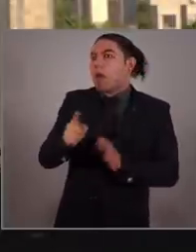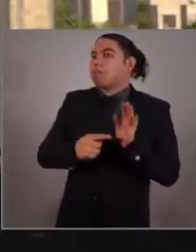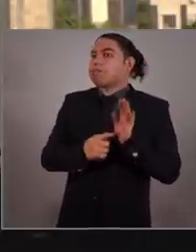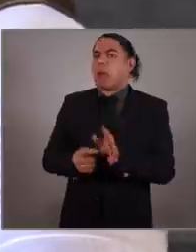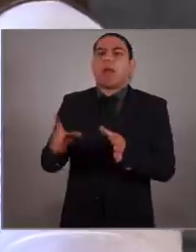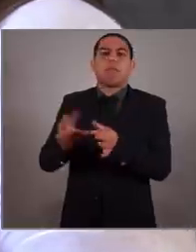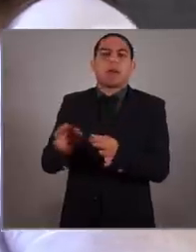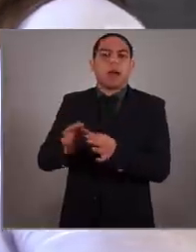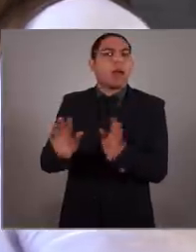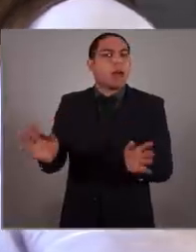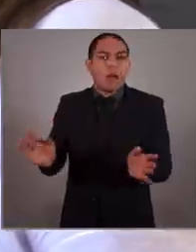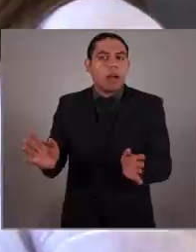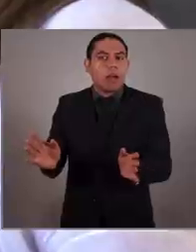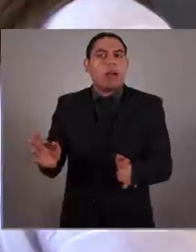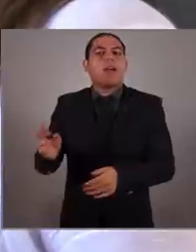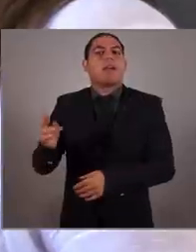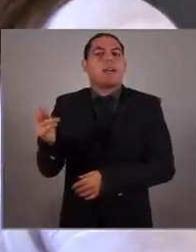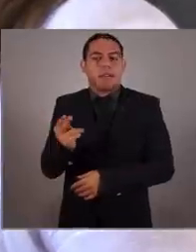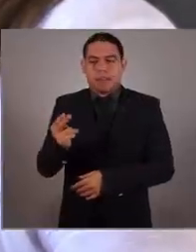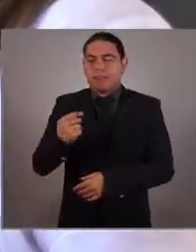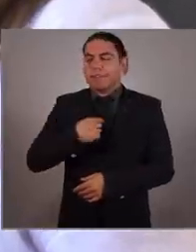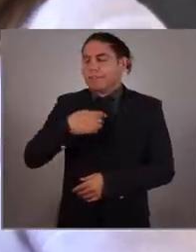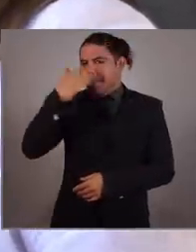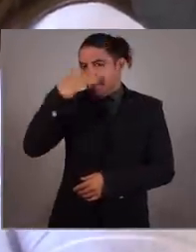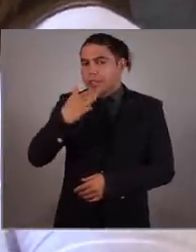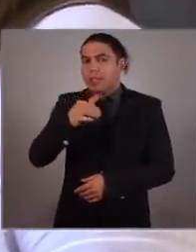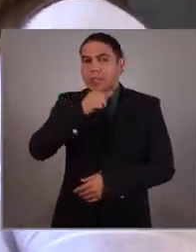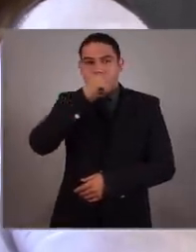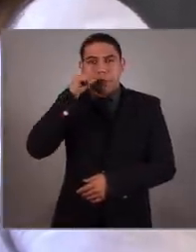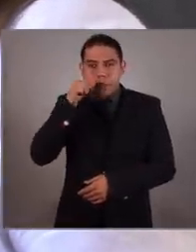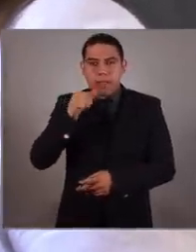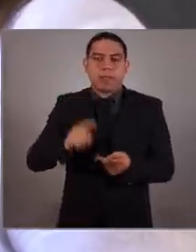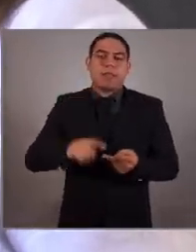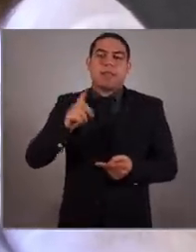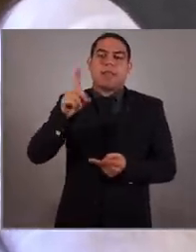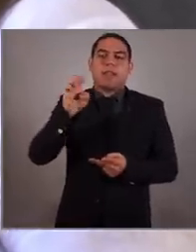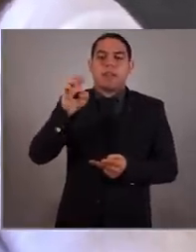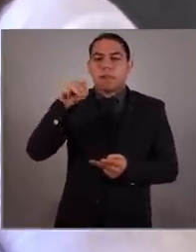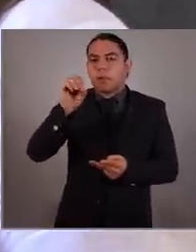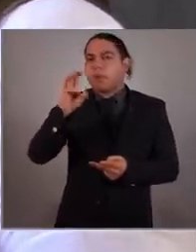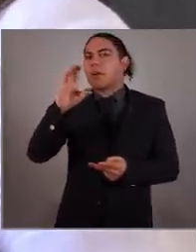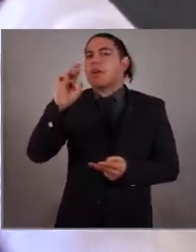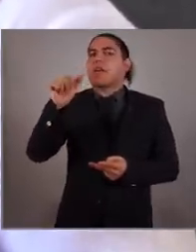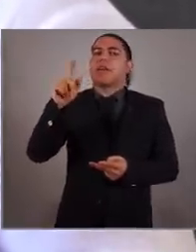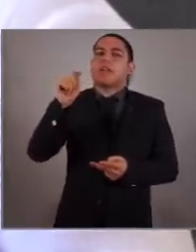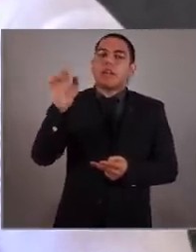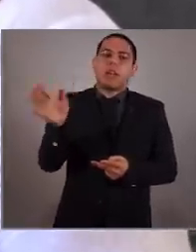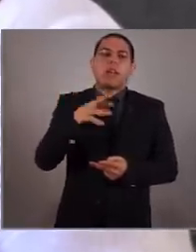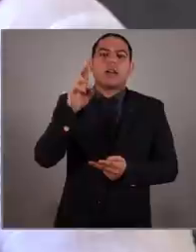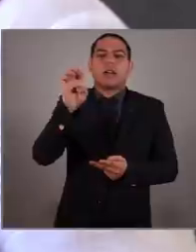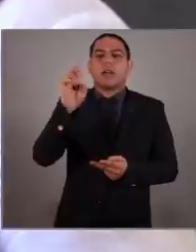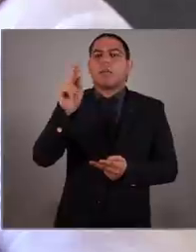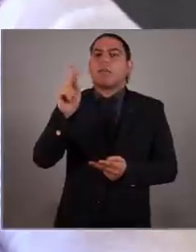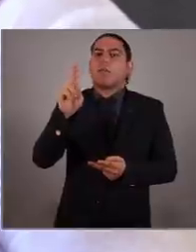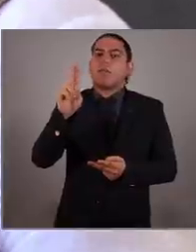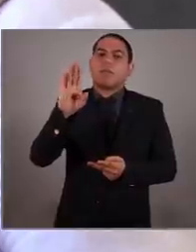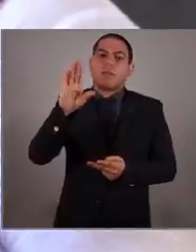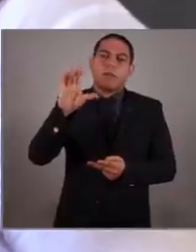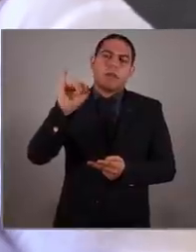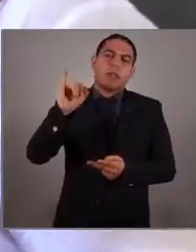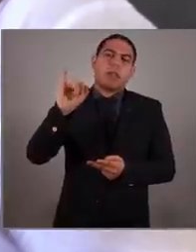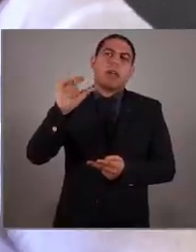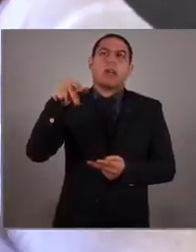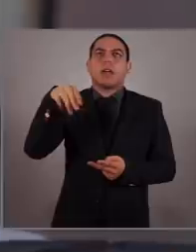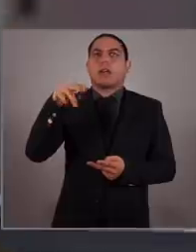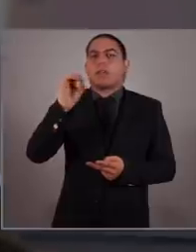declaraciones. Estoy convencido que ser juarista, demócrata o republicano es más